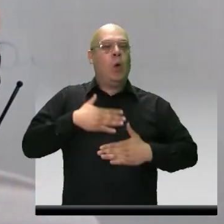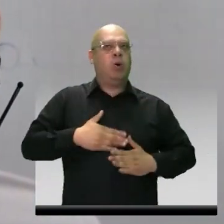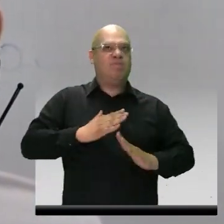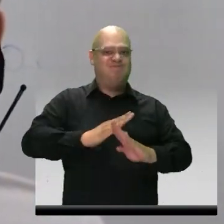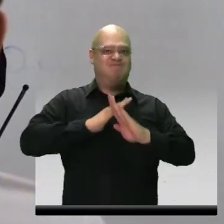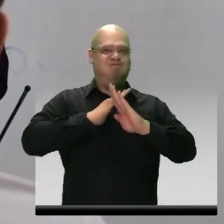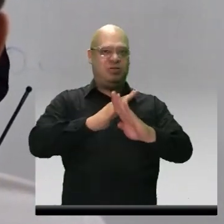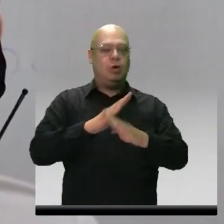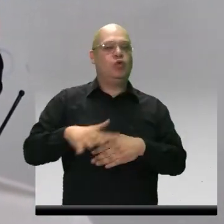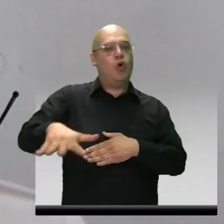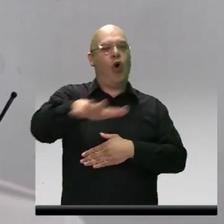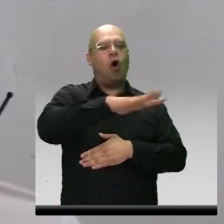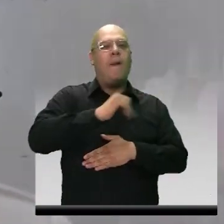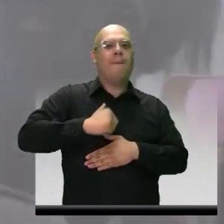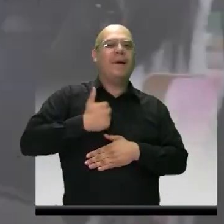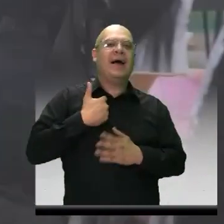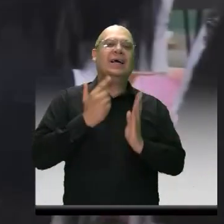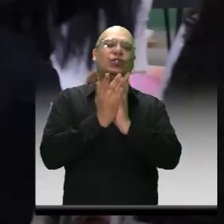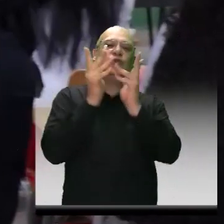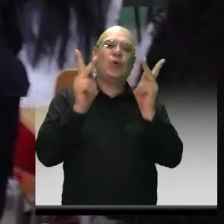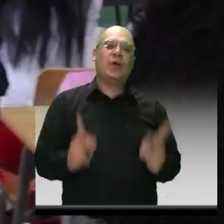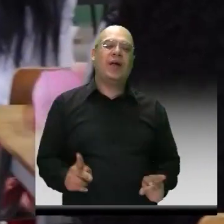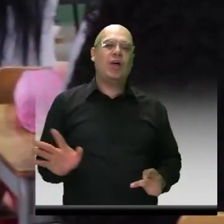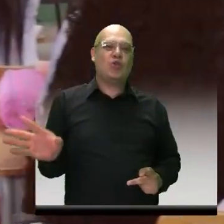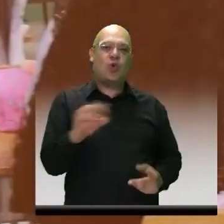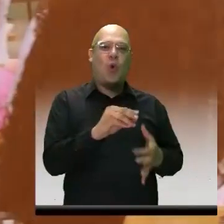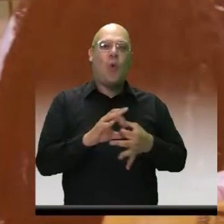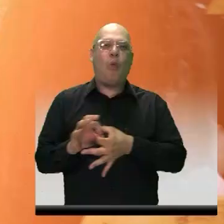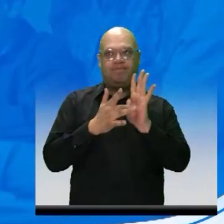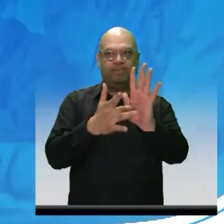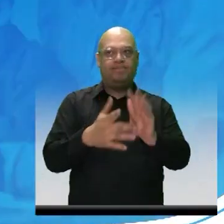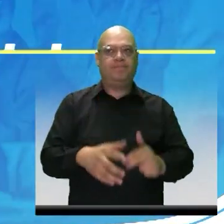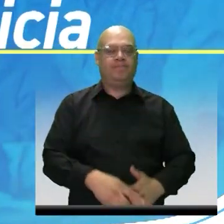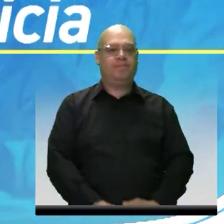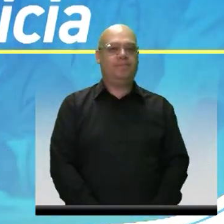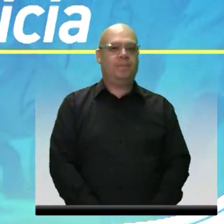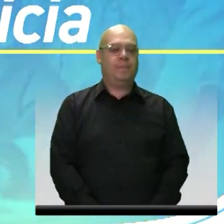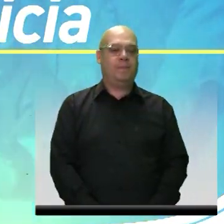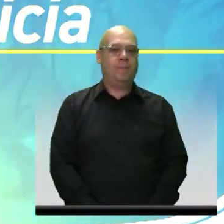disfrute de cada estudiante. Juntos, construimos un mejor mañana.